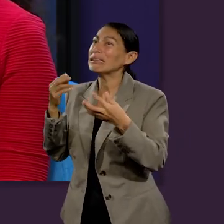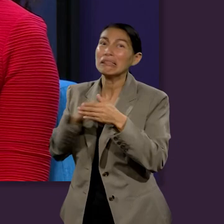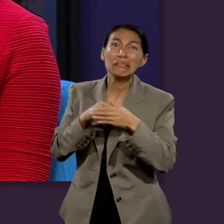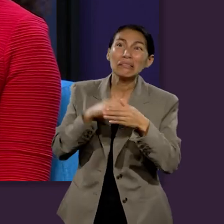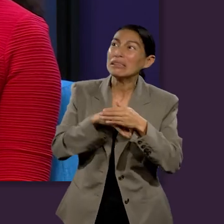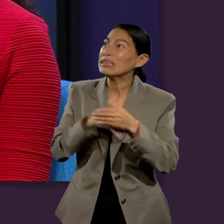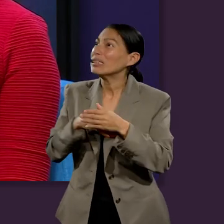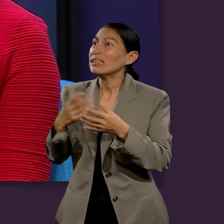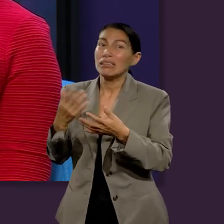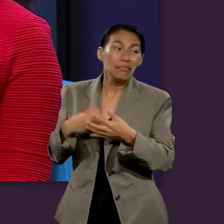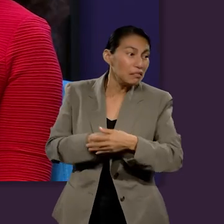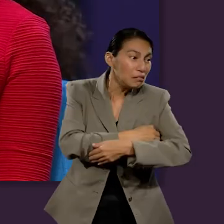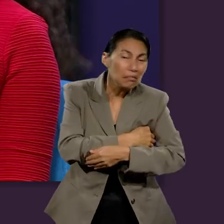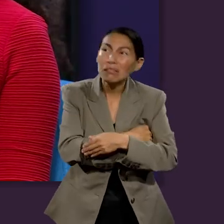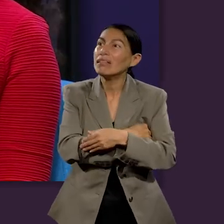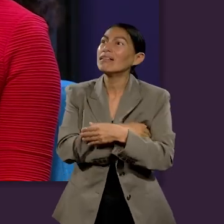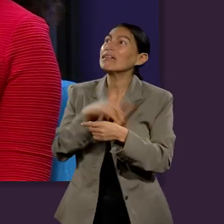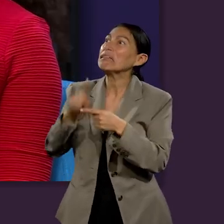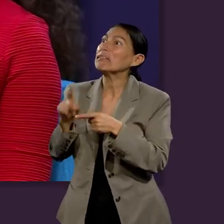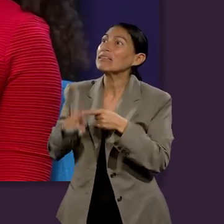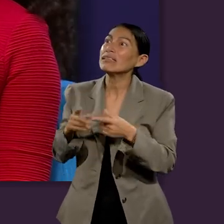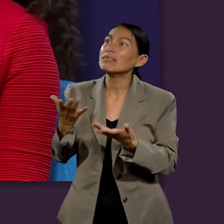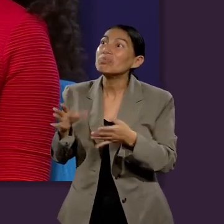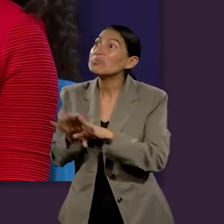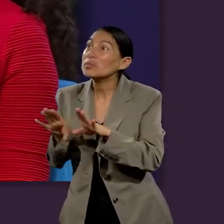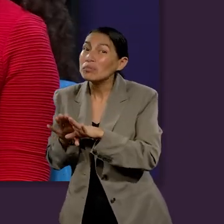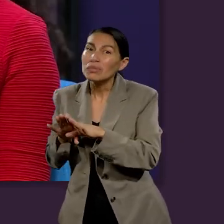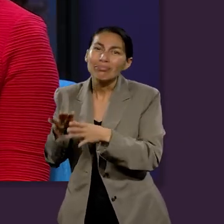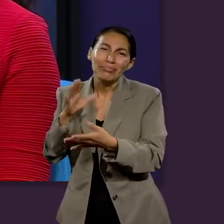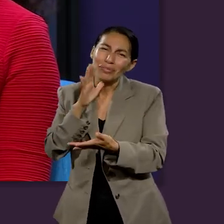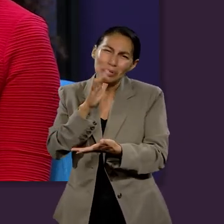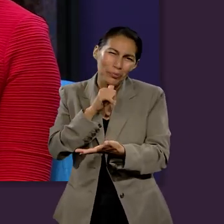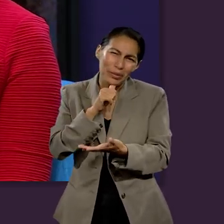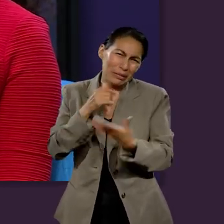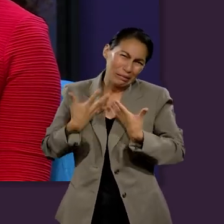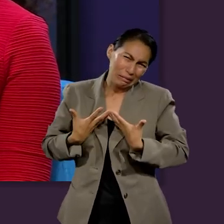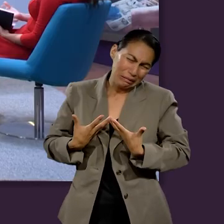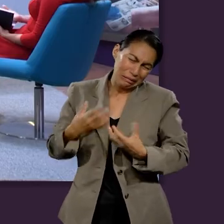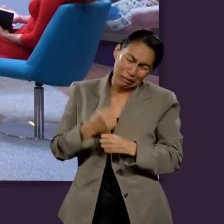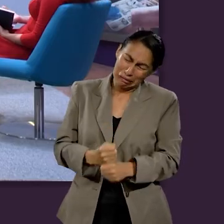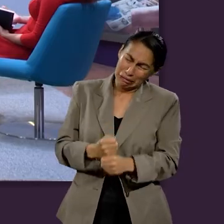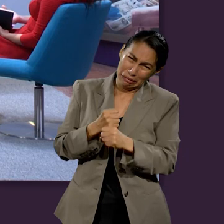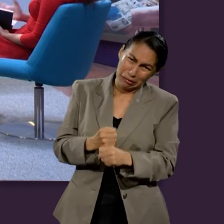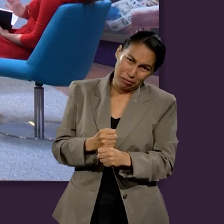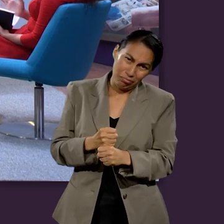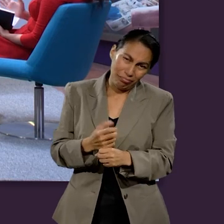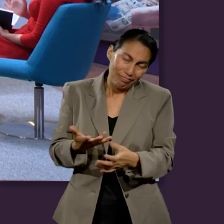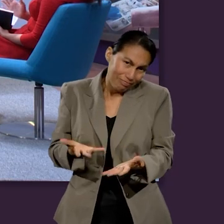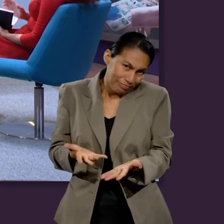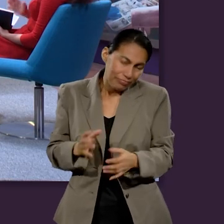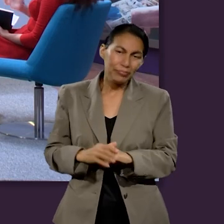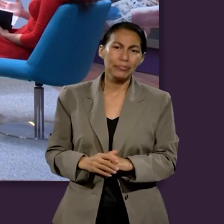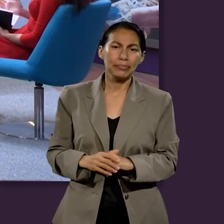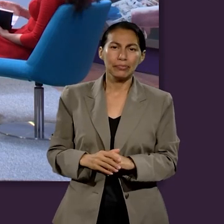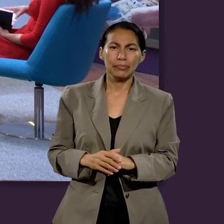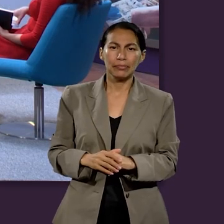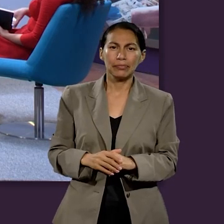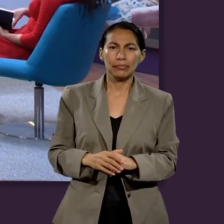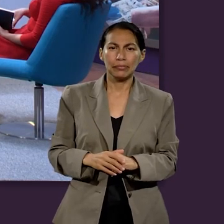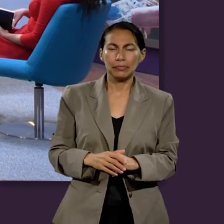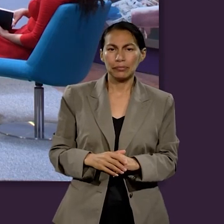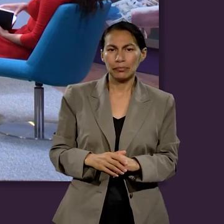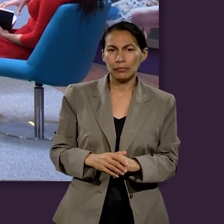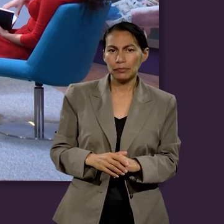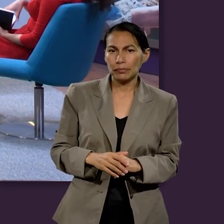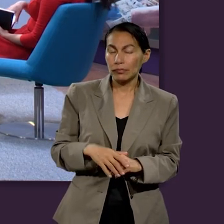llevarse todo eso, esconderse? ¿Dónde puedo guardar o quitarle a alguien? Sería infeliz. Y es un poco simple el